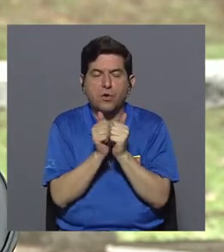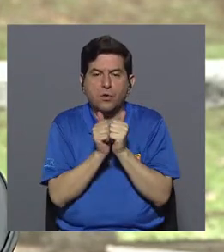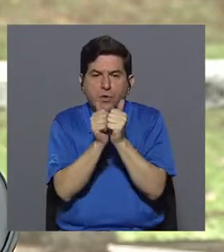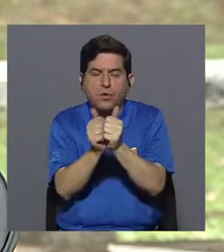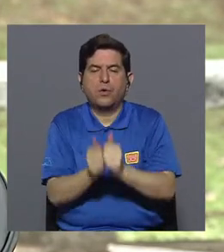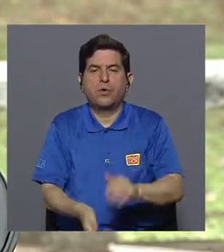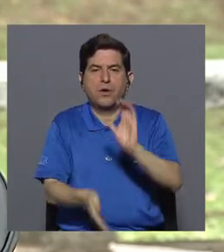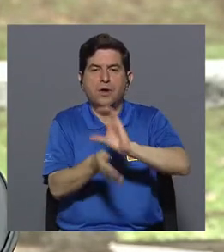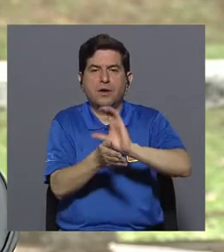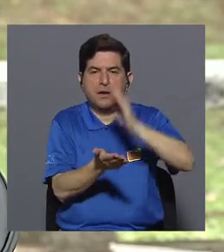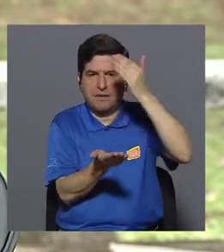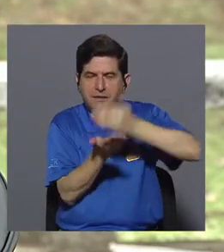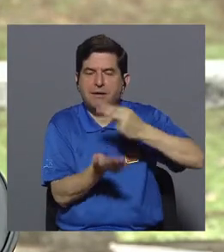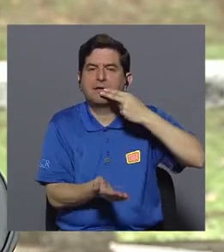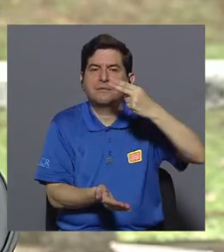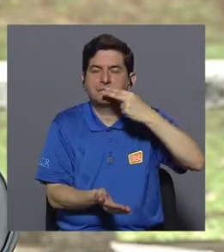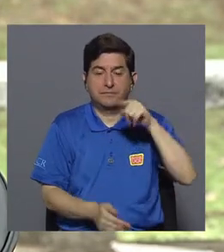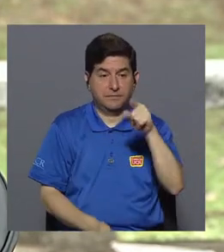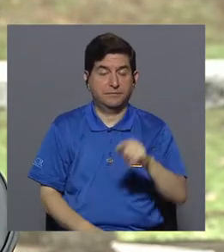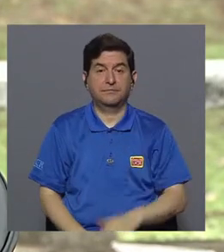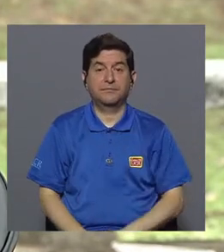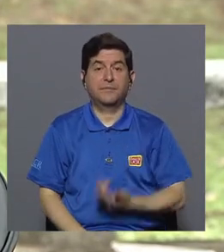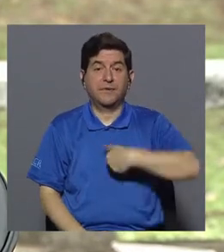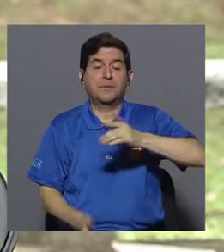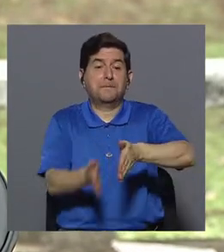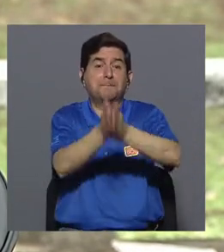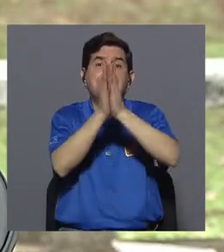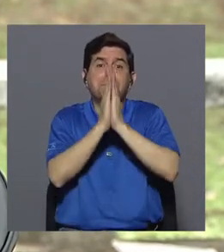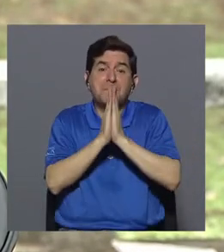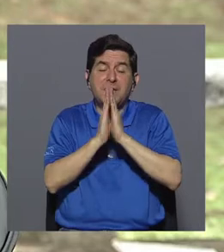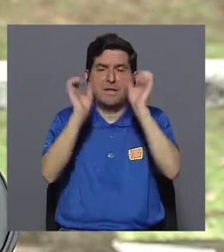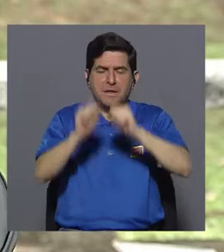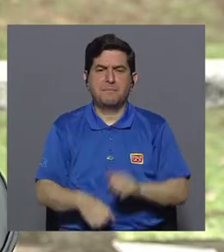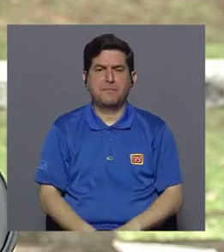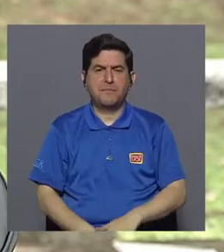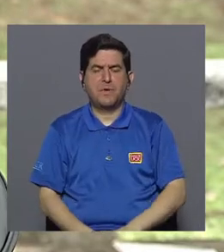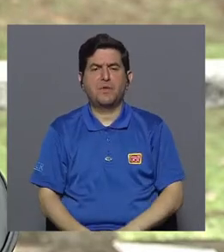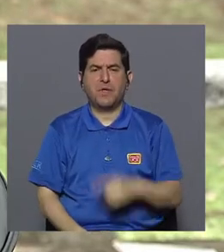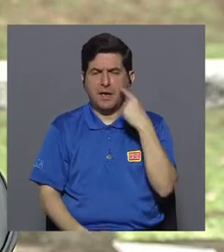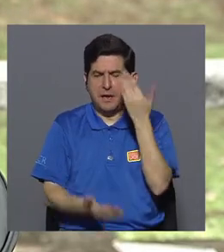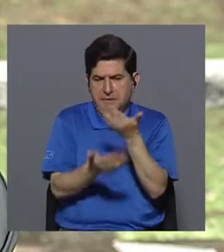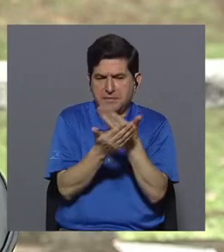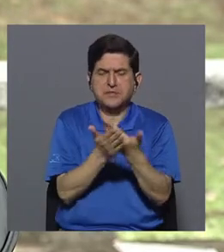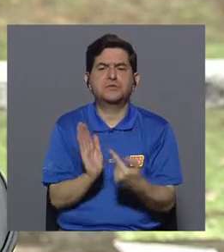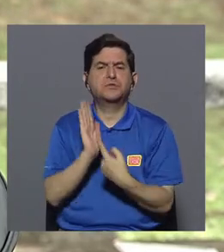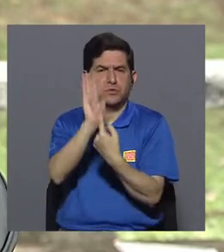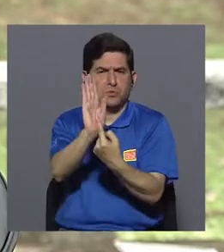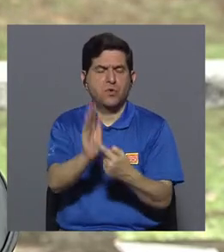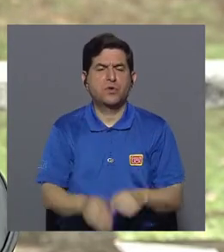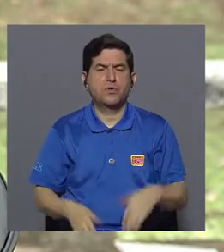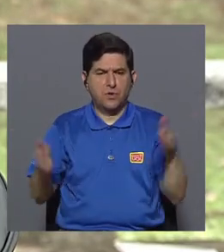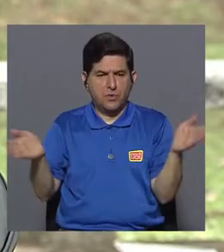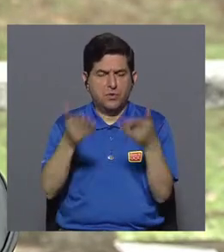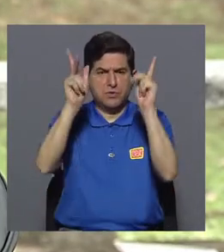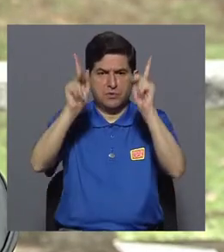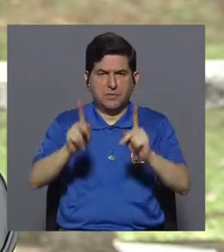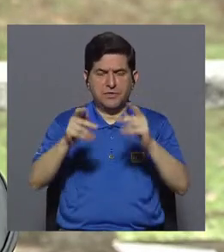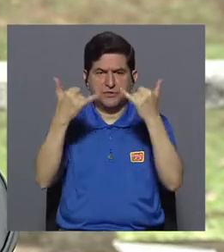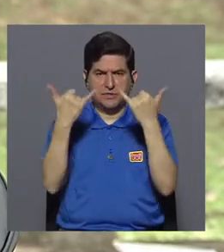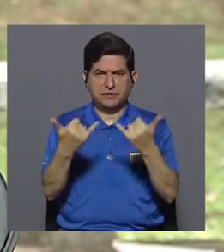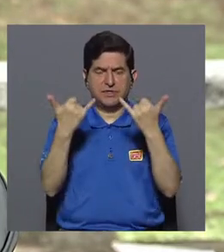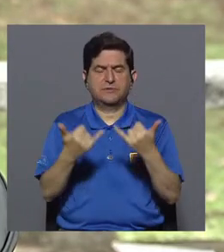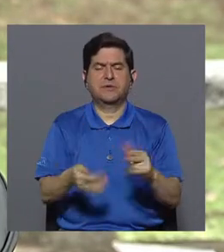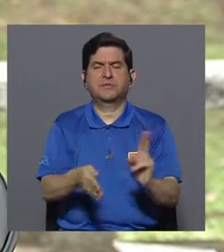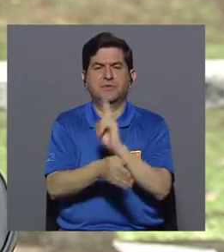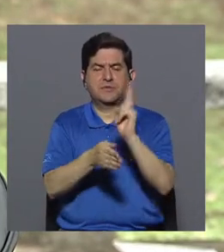y ellos más bien nos solicitan a nosotros poder intervenir con el testimonio de ellos para motivar a los usuarios actuales de la clínica de cesación de